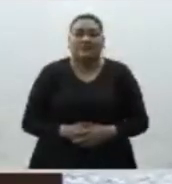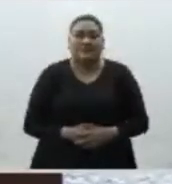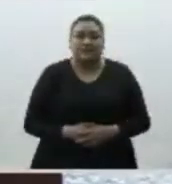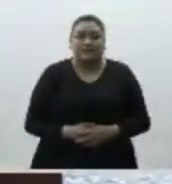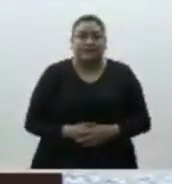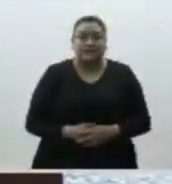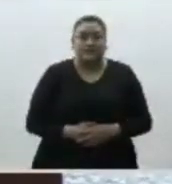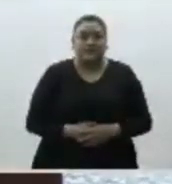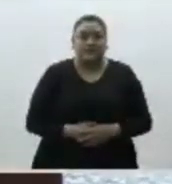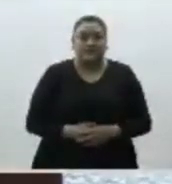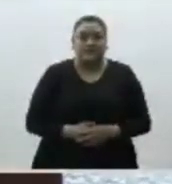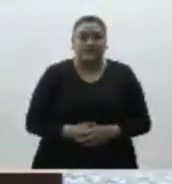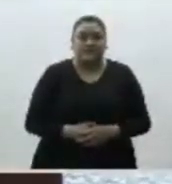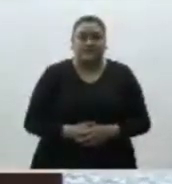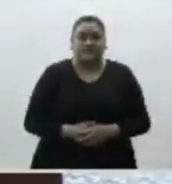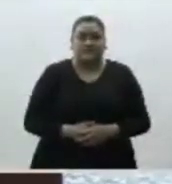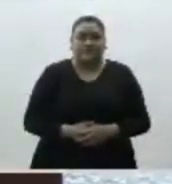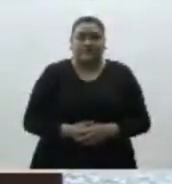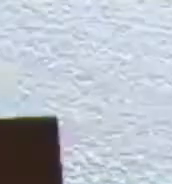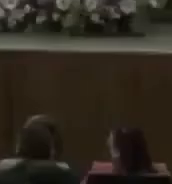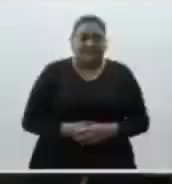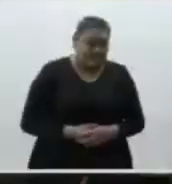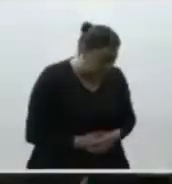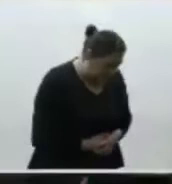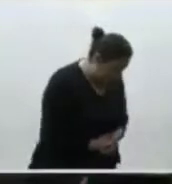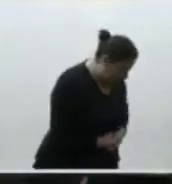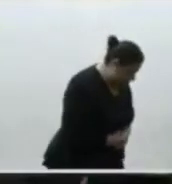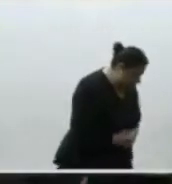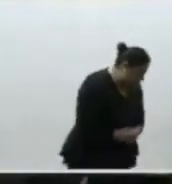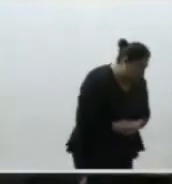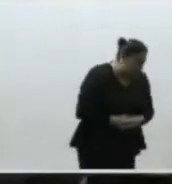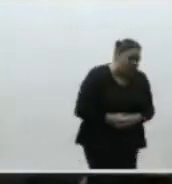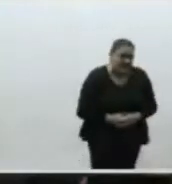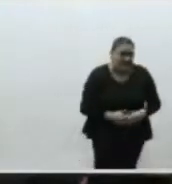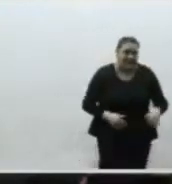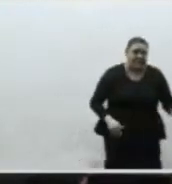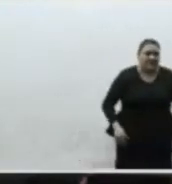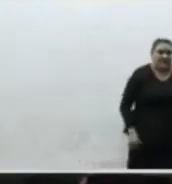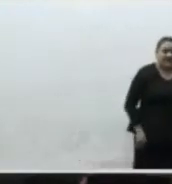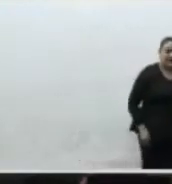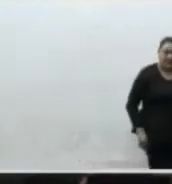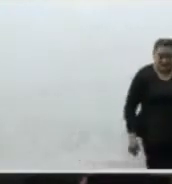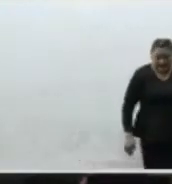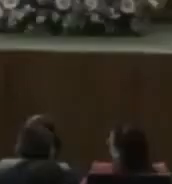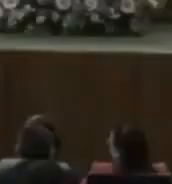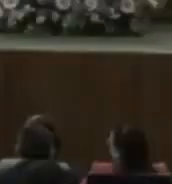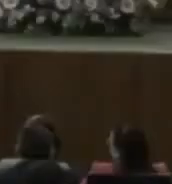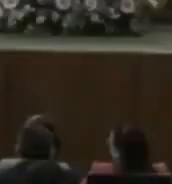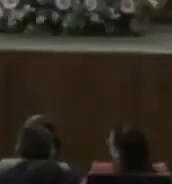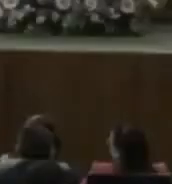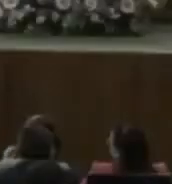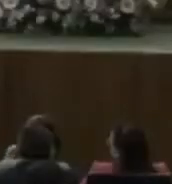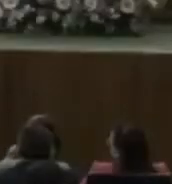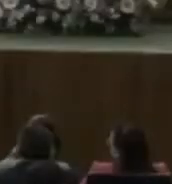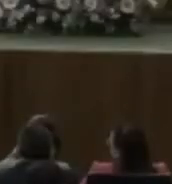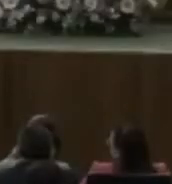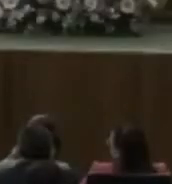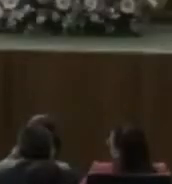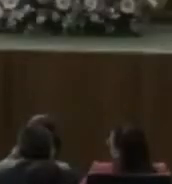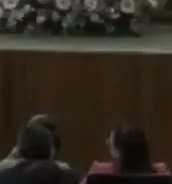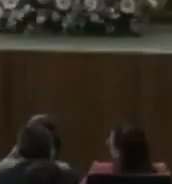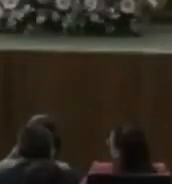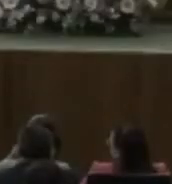también en la línea de la paridad de género privilegiamos recientemente el análisis de este principio